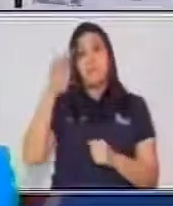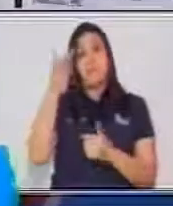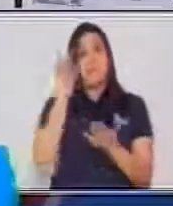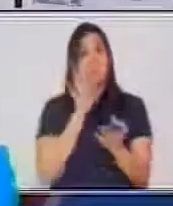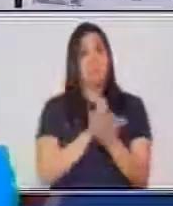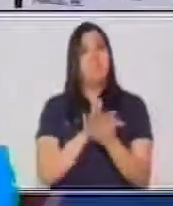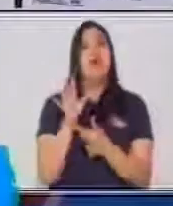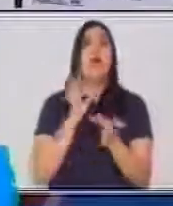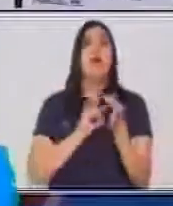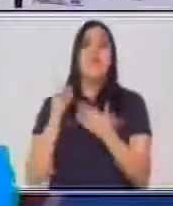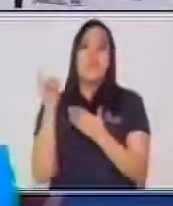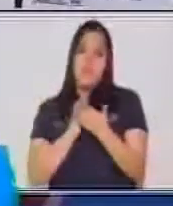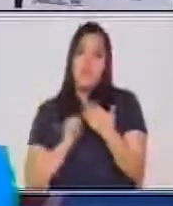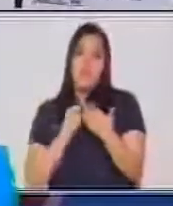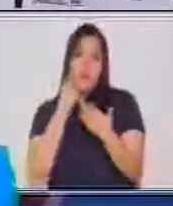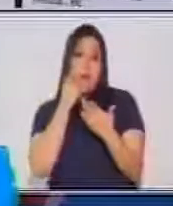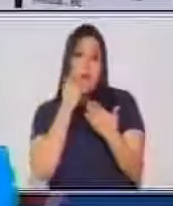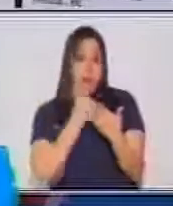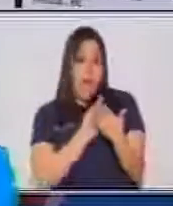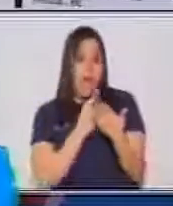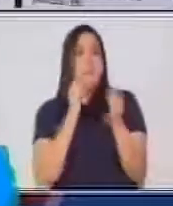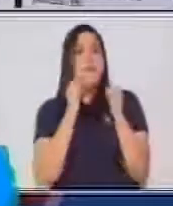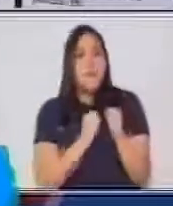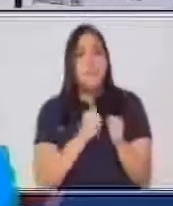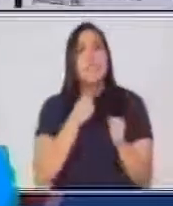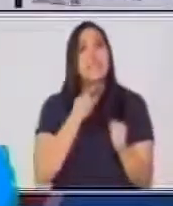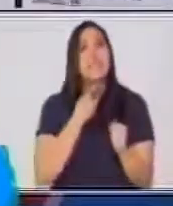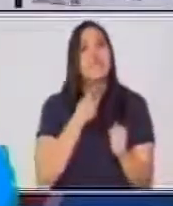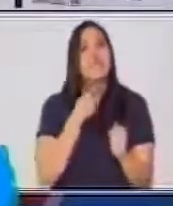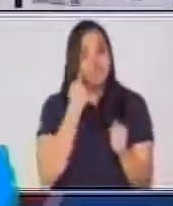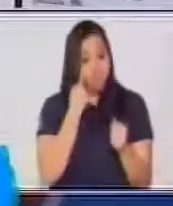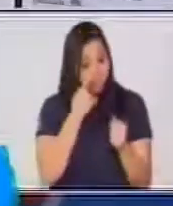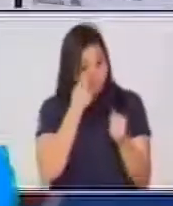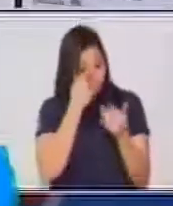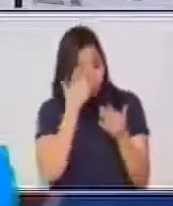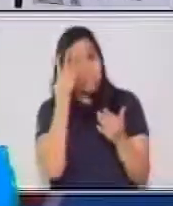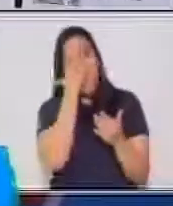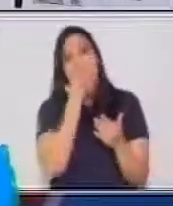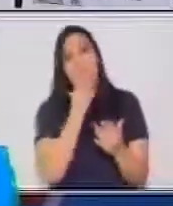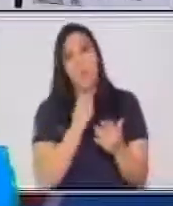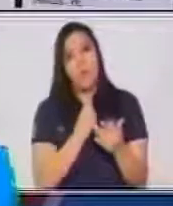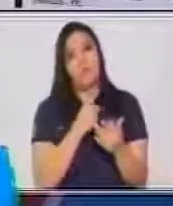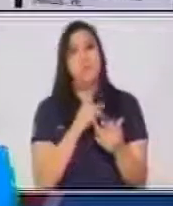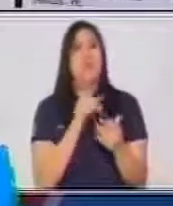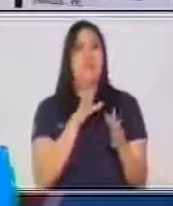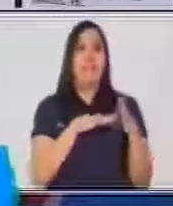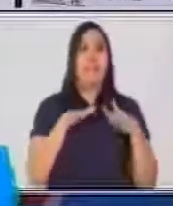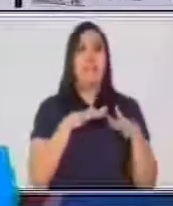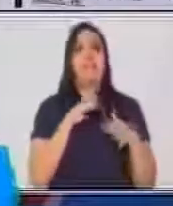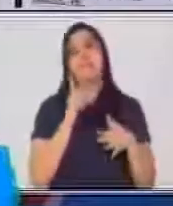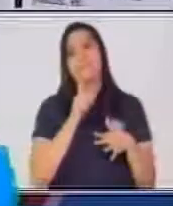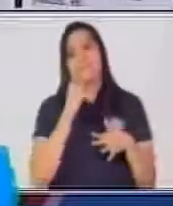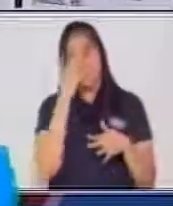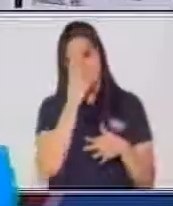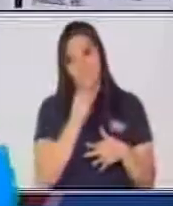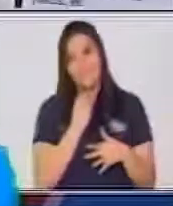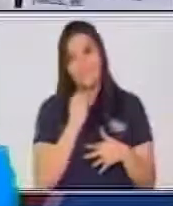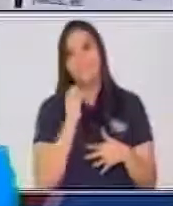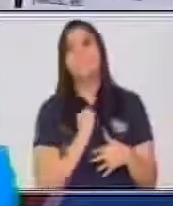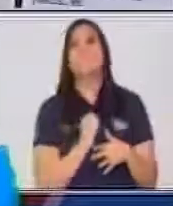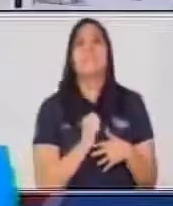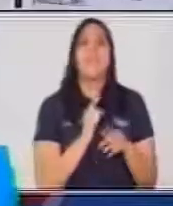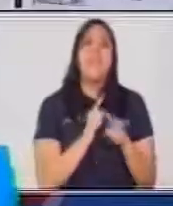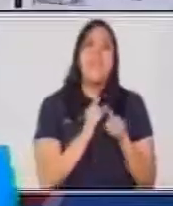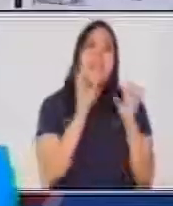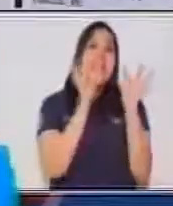pero debe de ser atractivo y llamativo para quien va a recibir tu información a través de un trifoliar. Y las formas